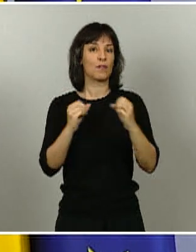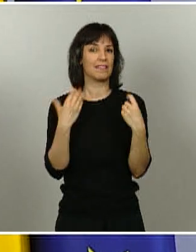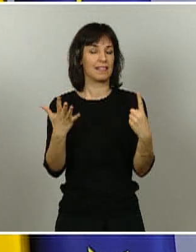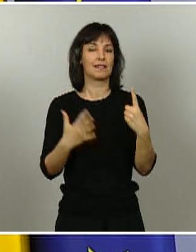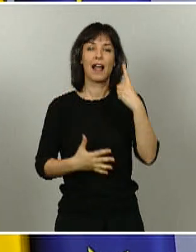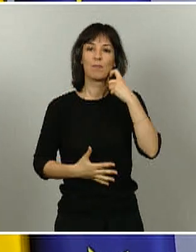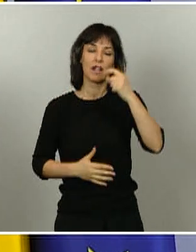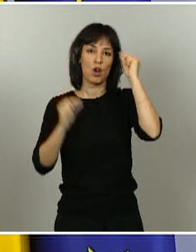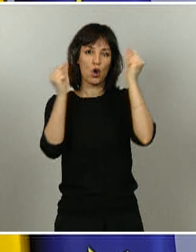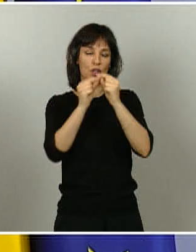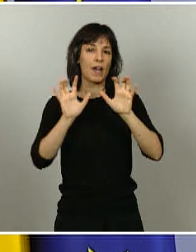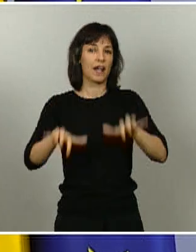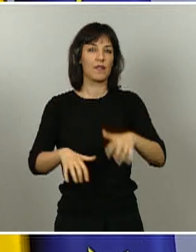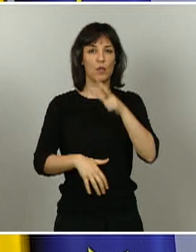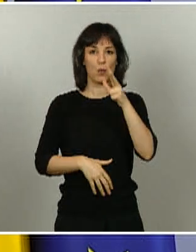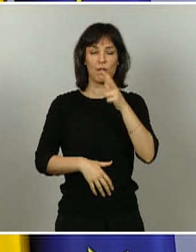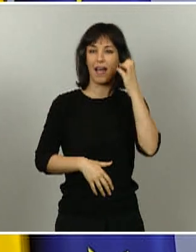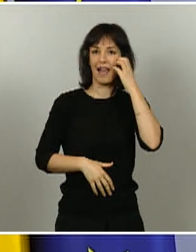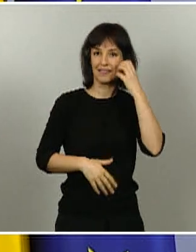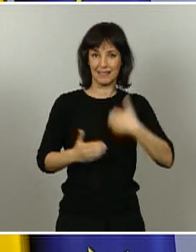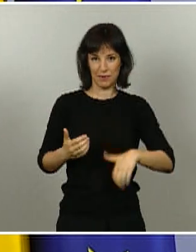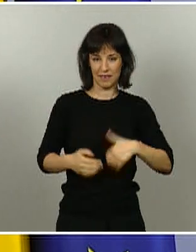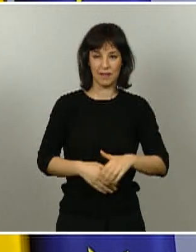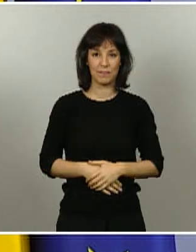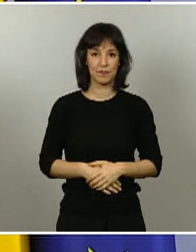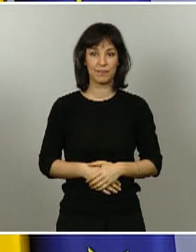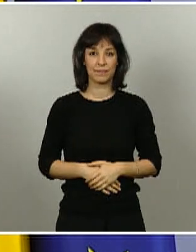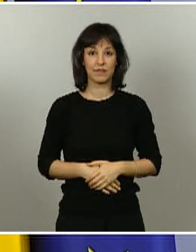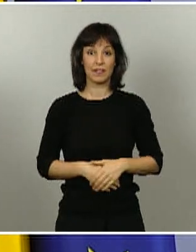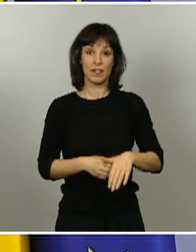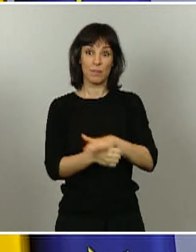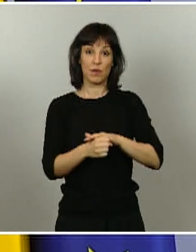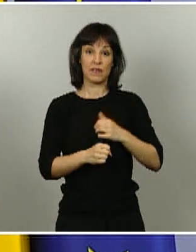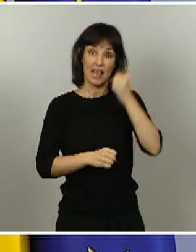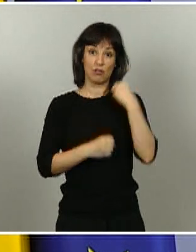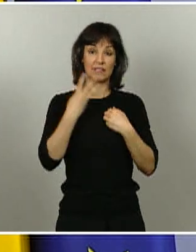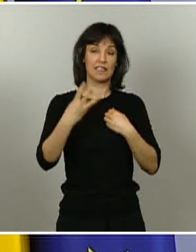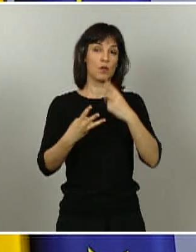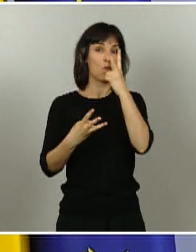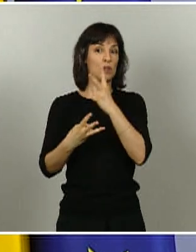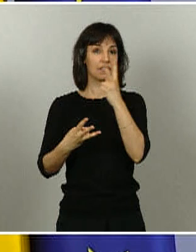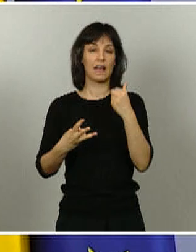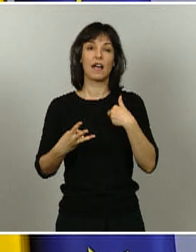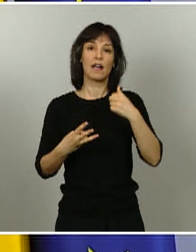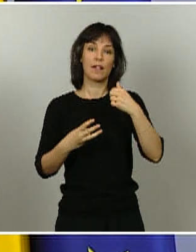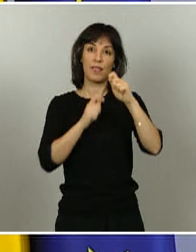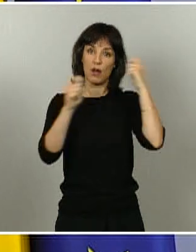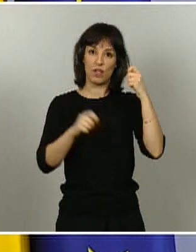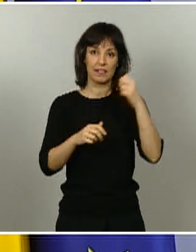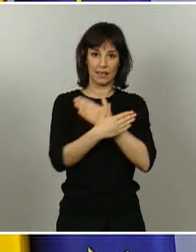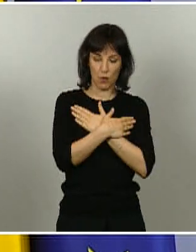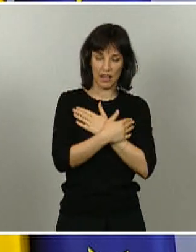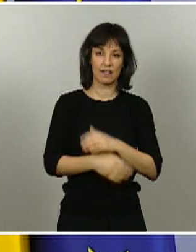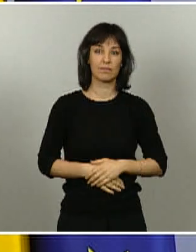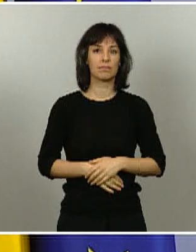Huelva, Jaén y Sevilla. Las tres provincias de Aragón, Huesca, Zaragoza y Teruel. La comunidad autónoma de Asturias.